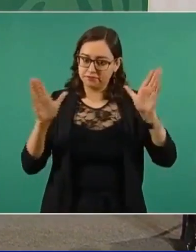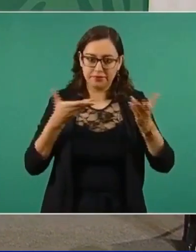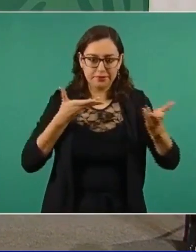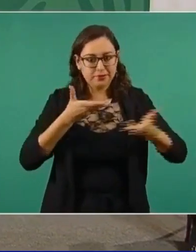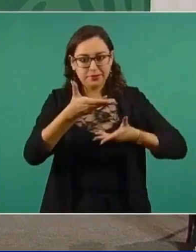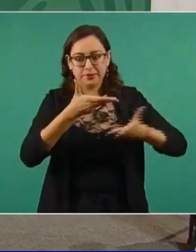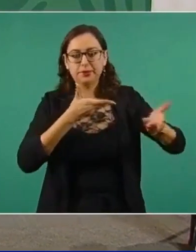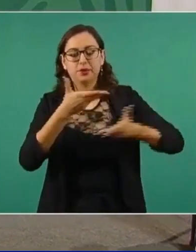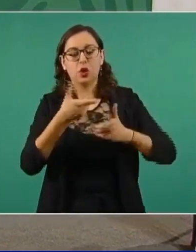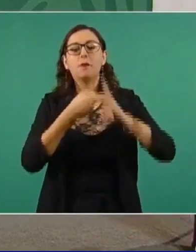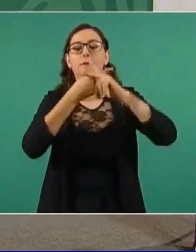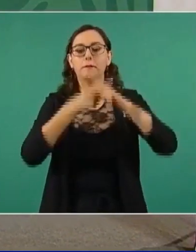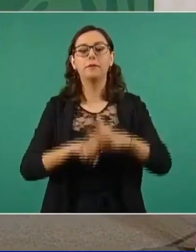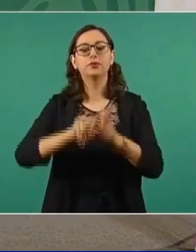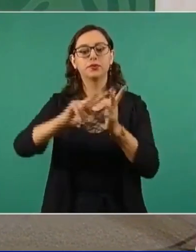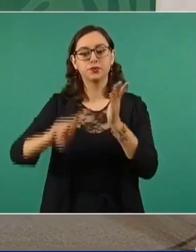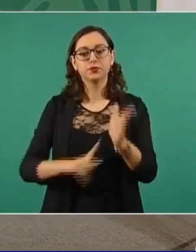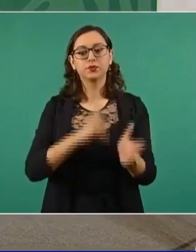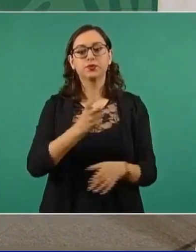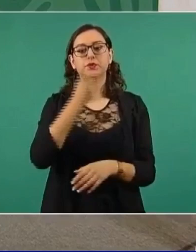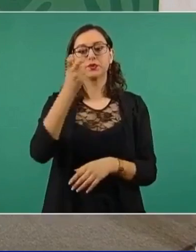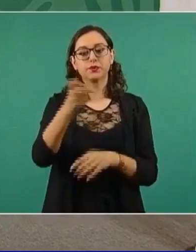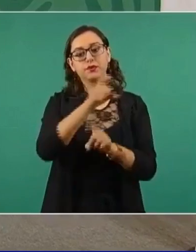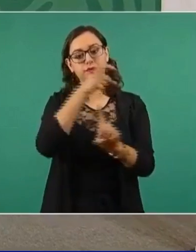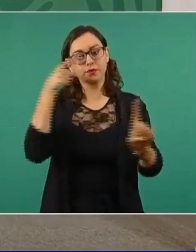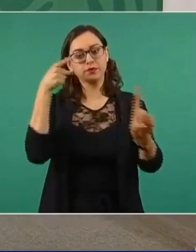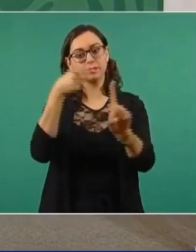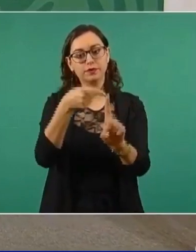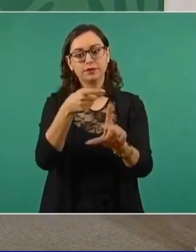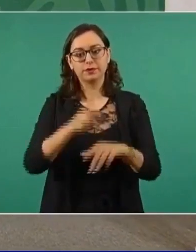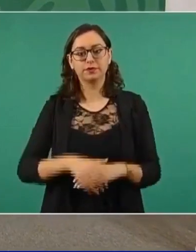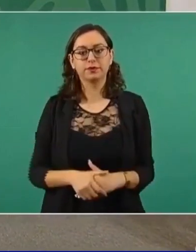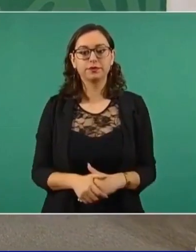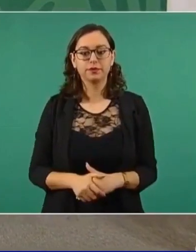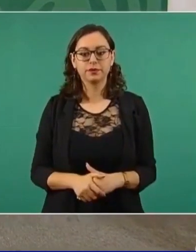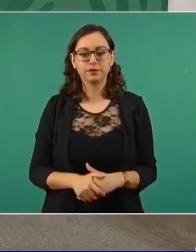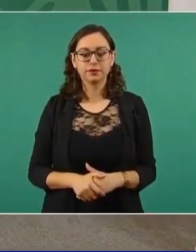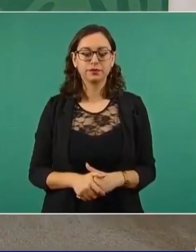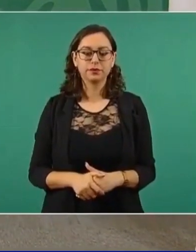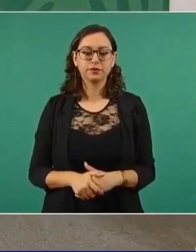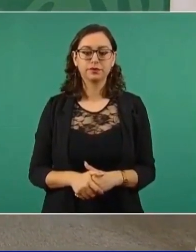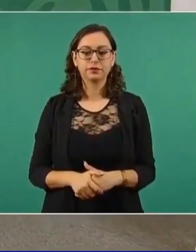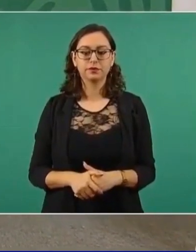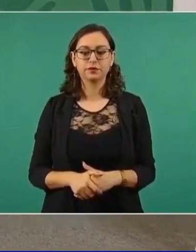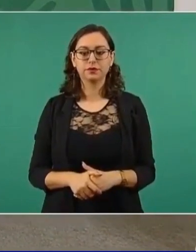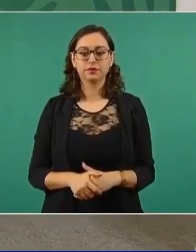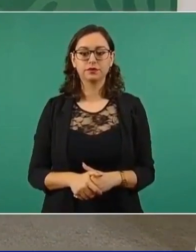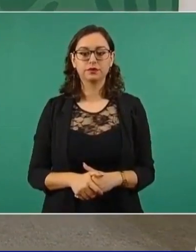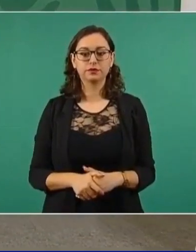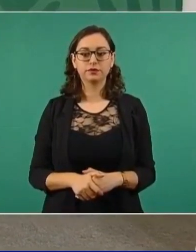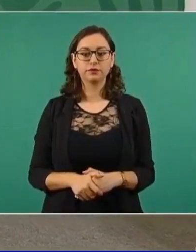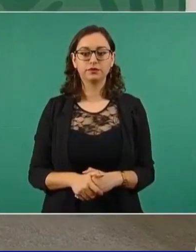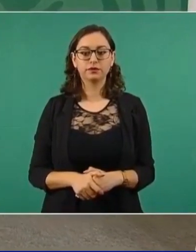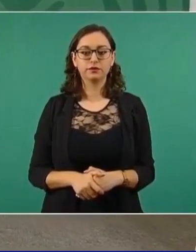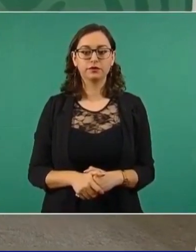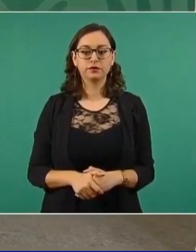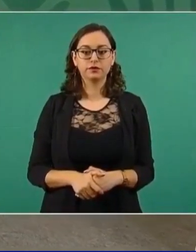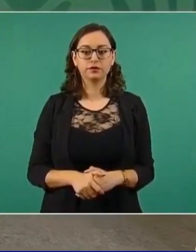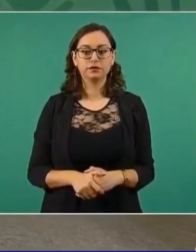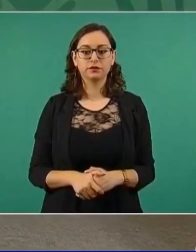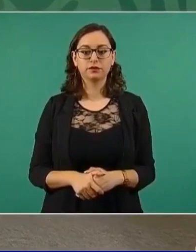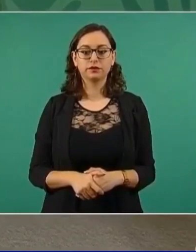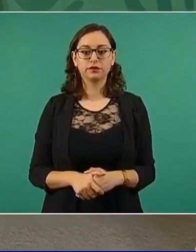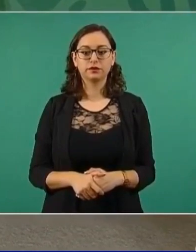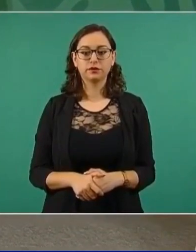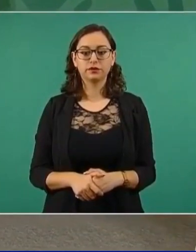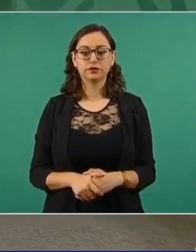propósito. También informar que ya